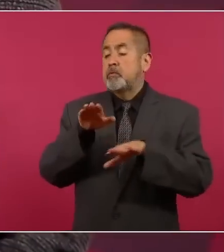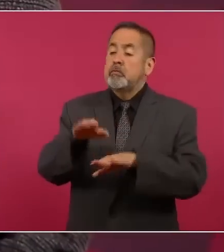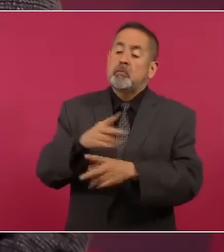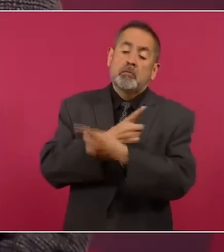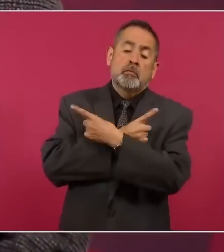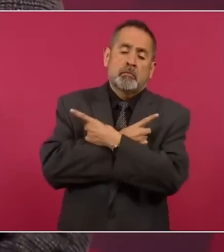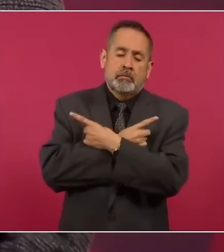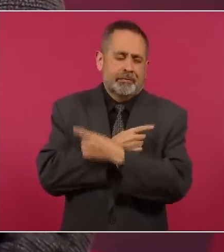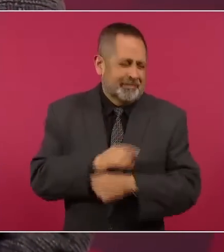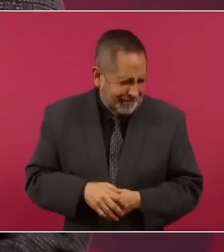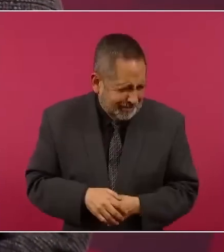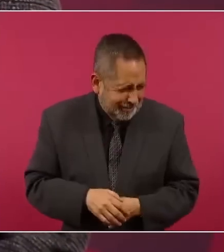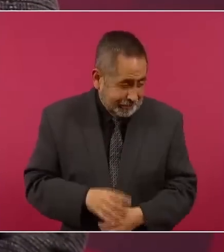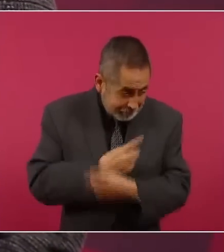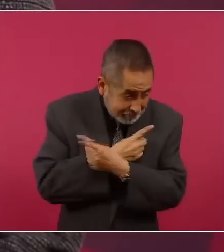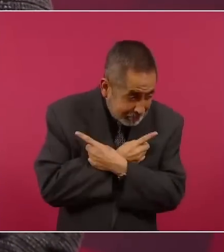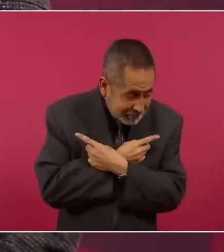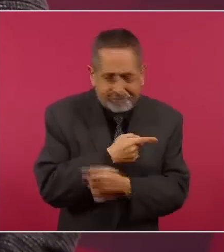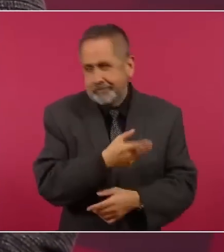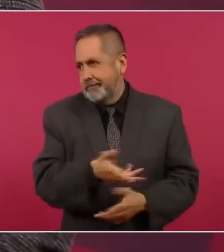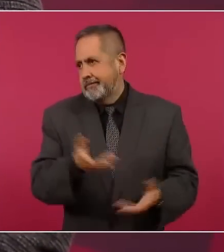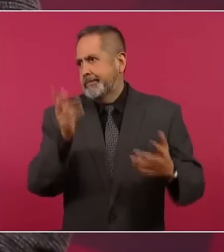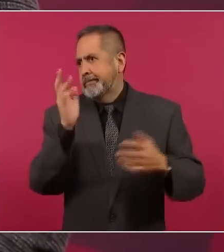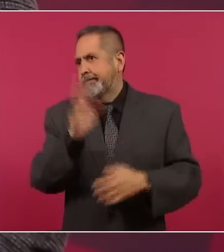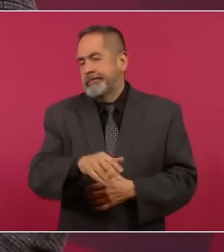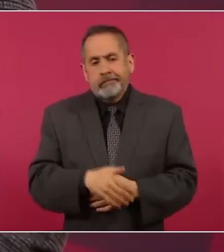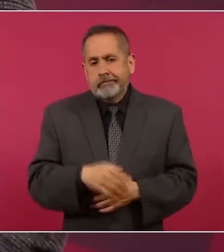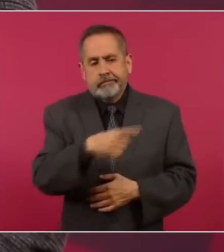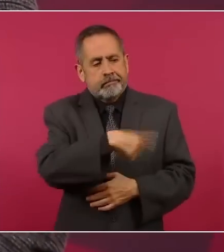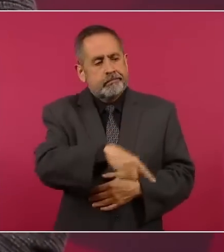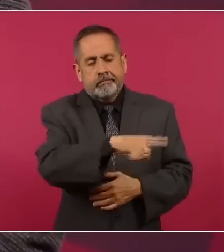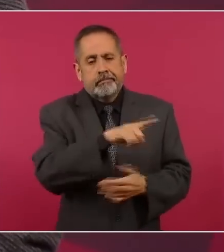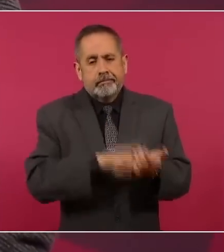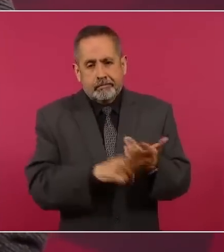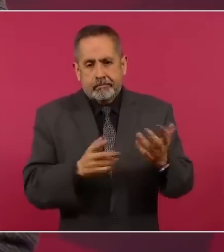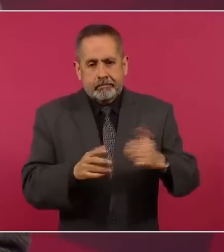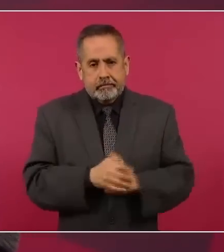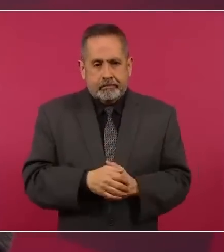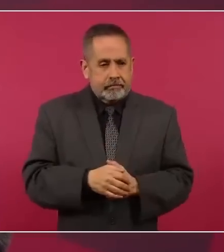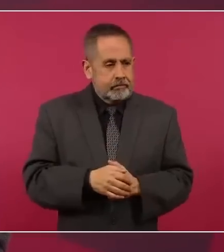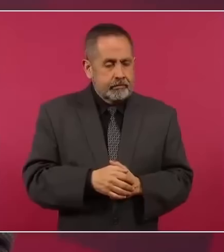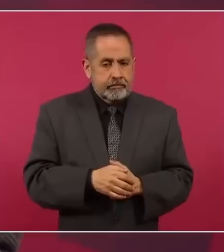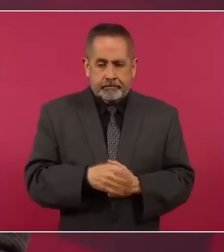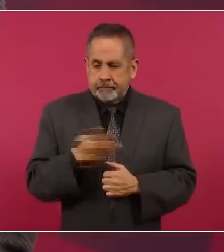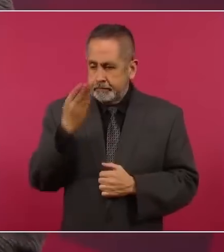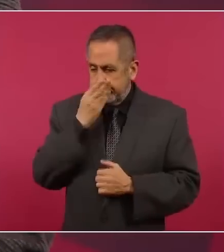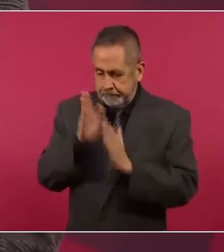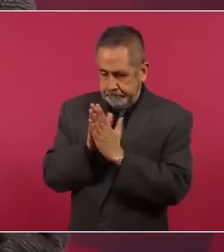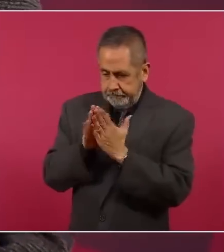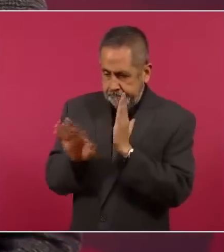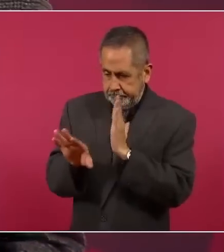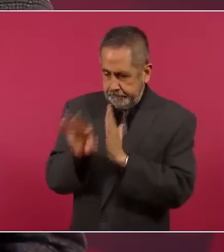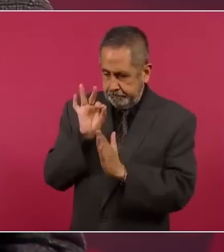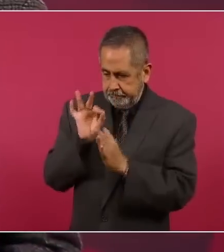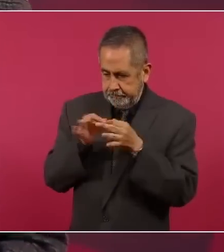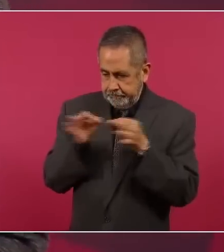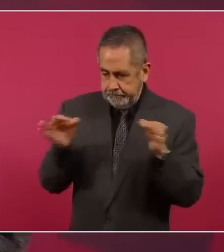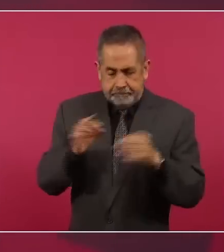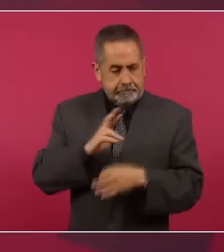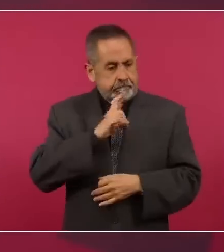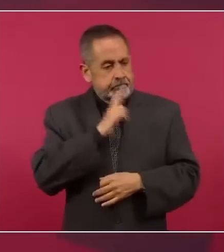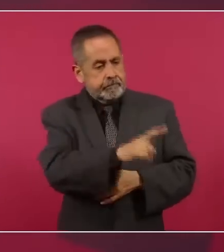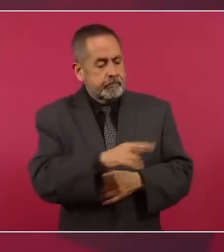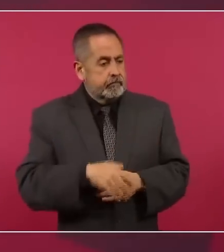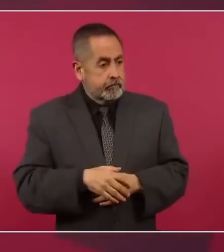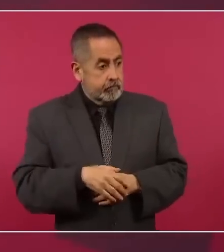Si a esas vamos, con otra frase bíblica respondería